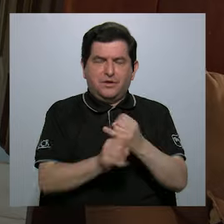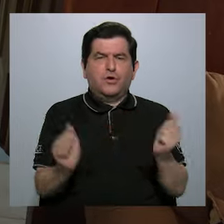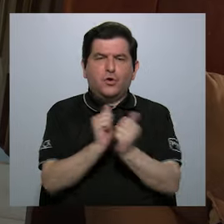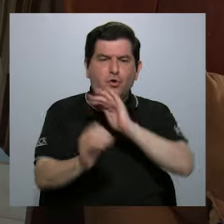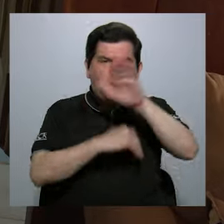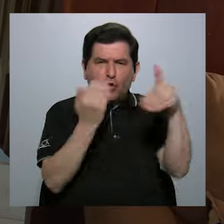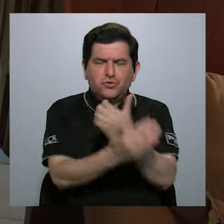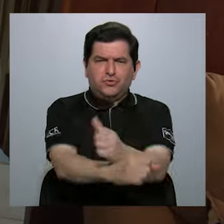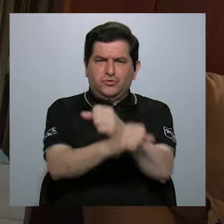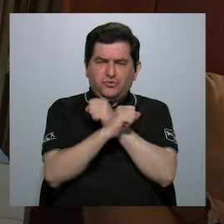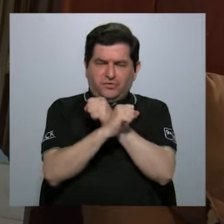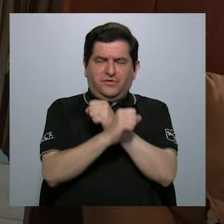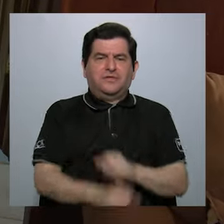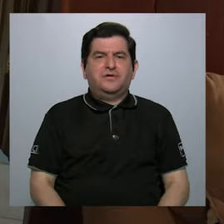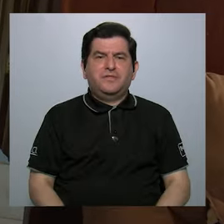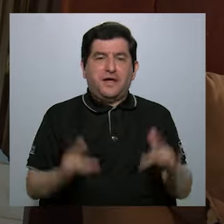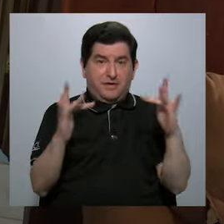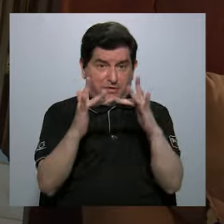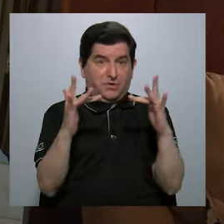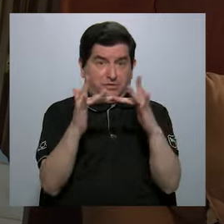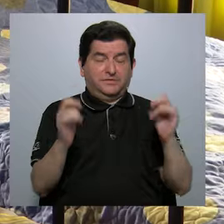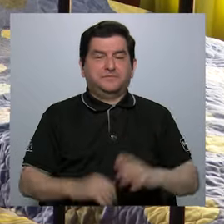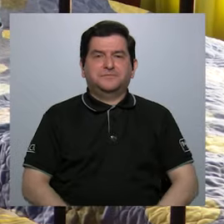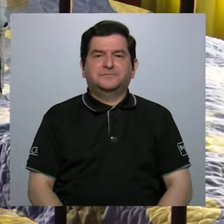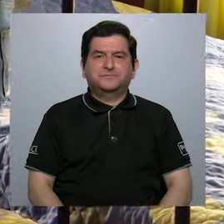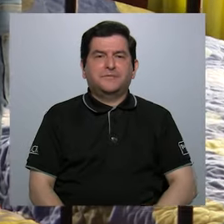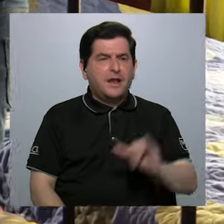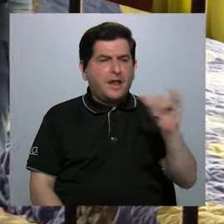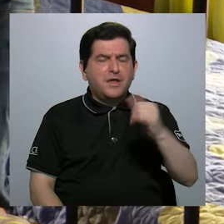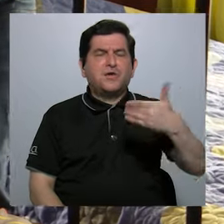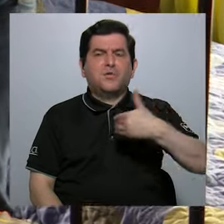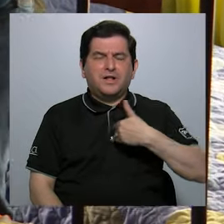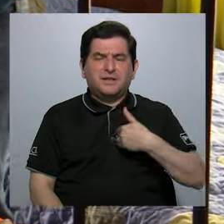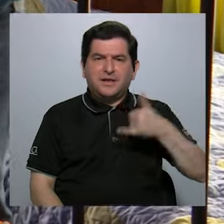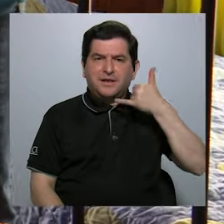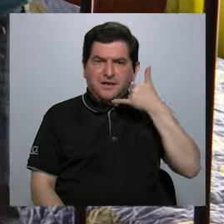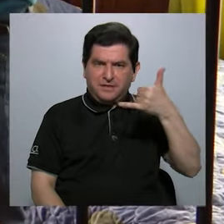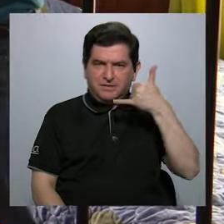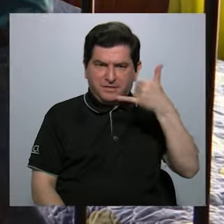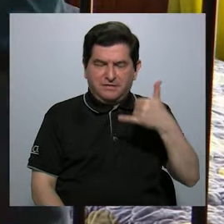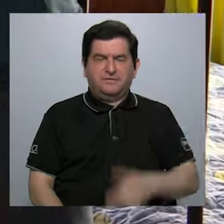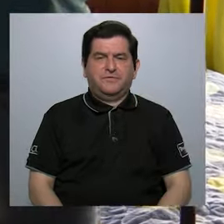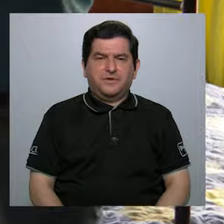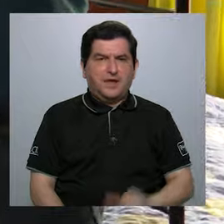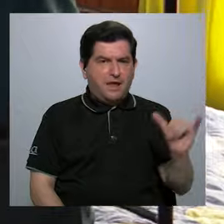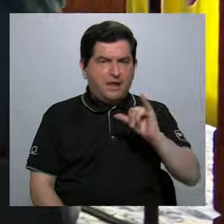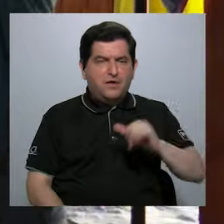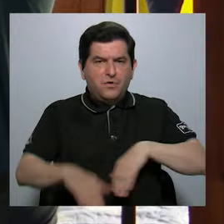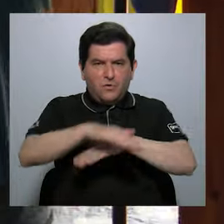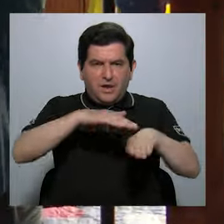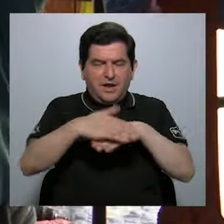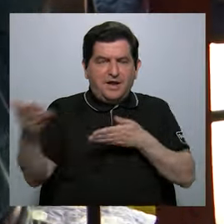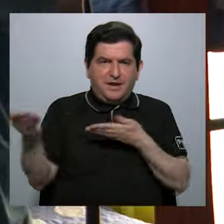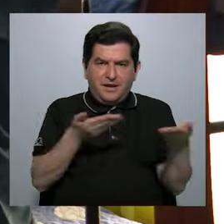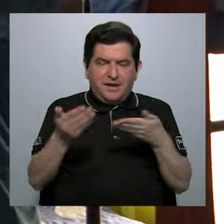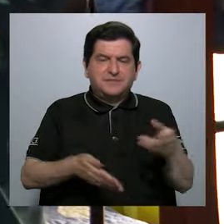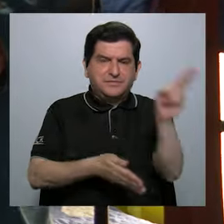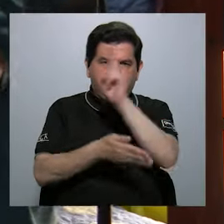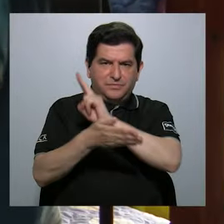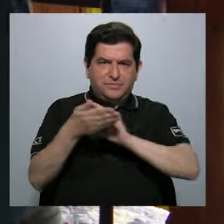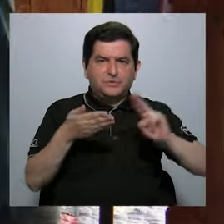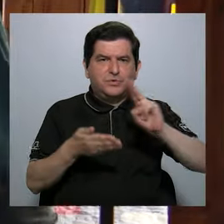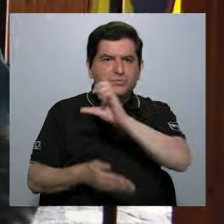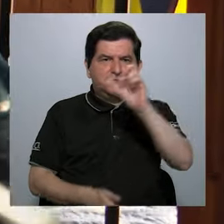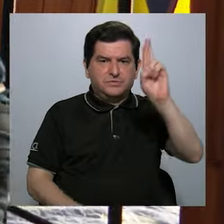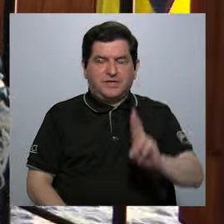y también van a tener telefonía, telefonía igual basada en el servicio de la universidad, ya que nosotros consideramos que es importante que